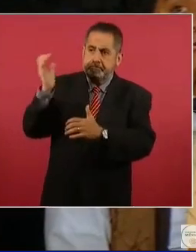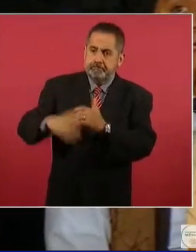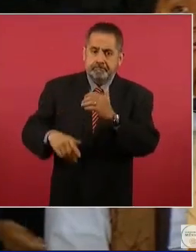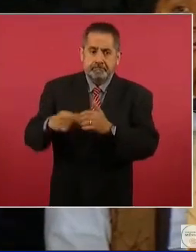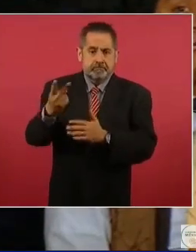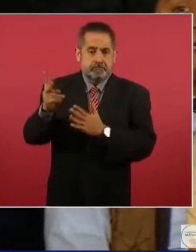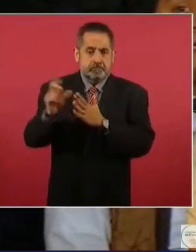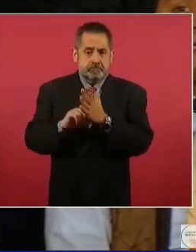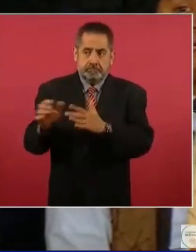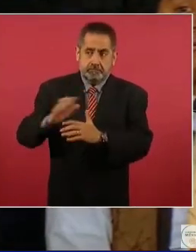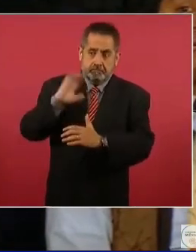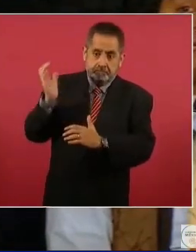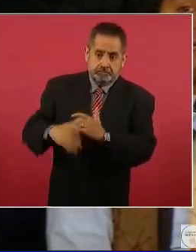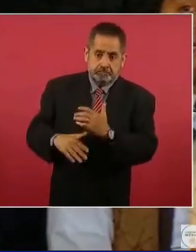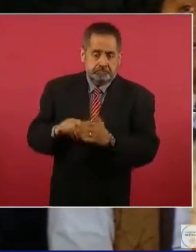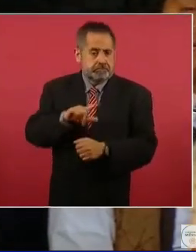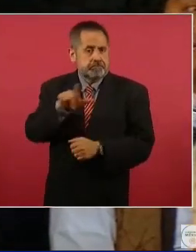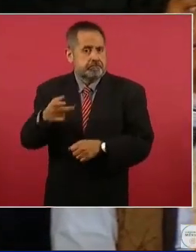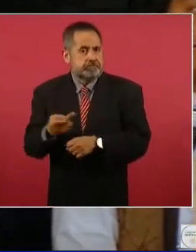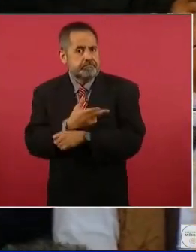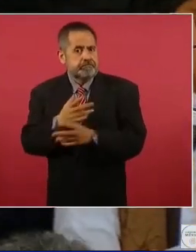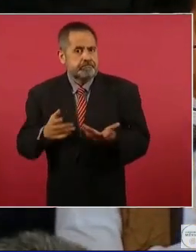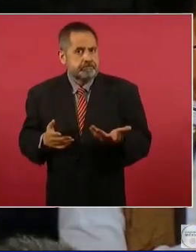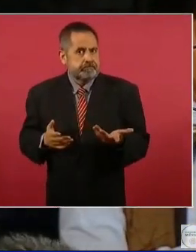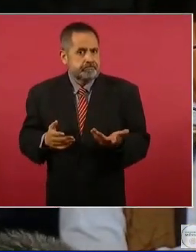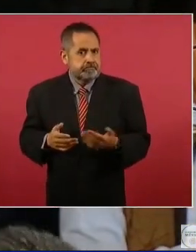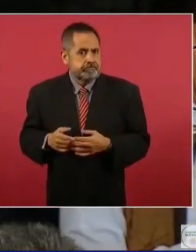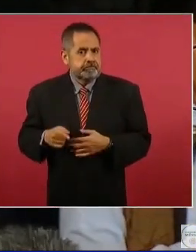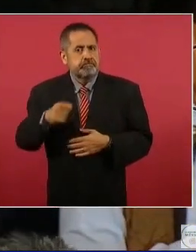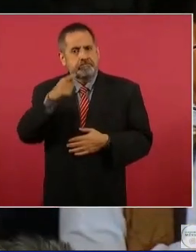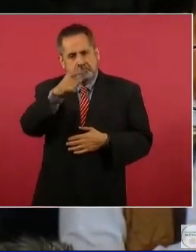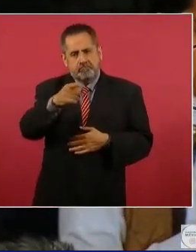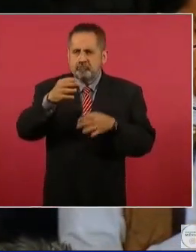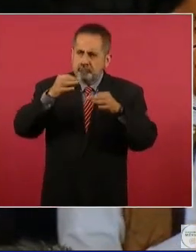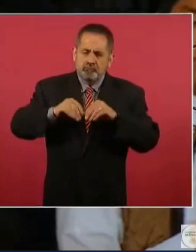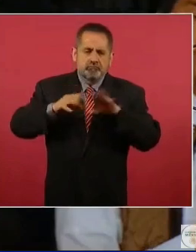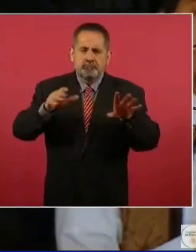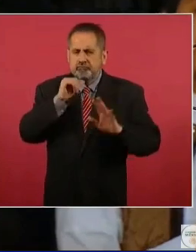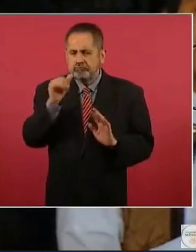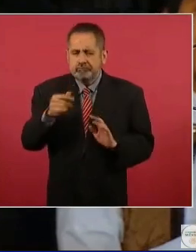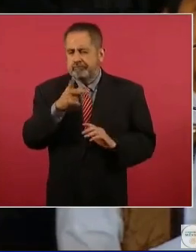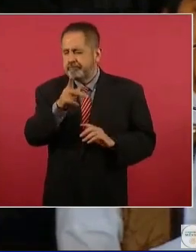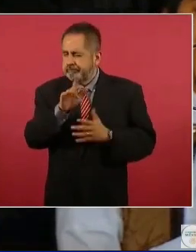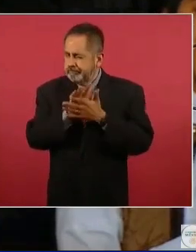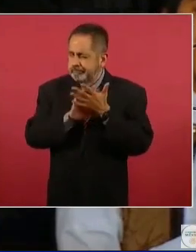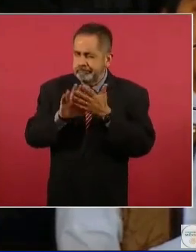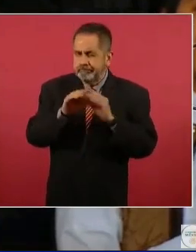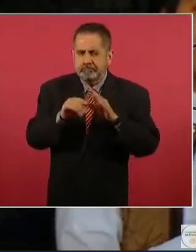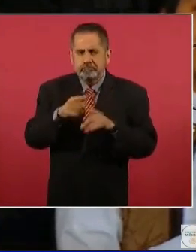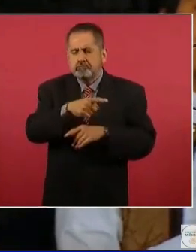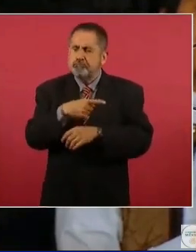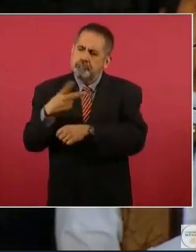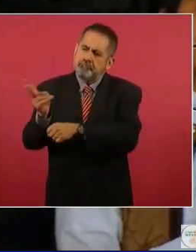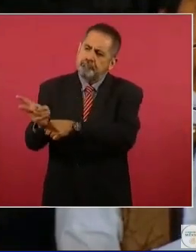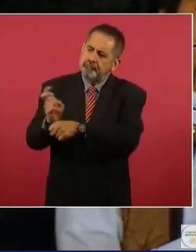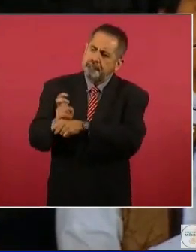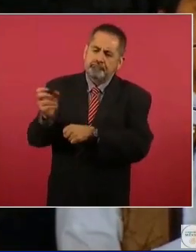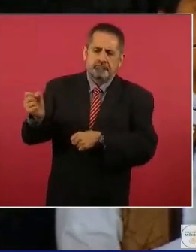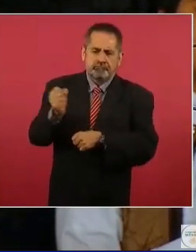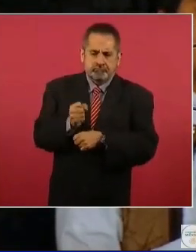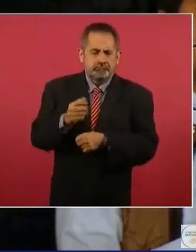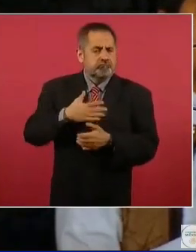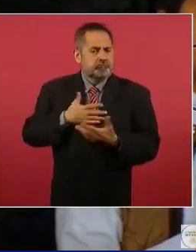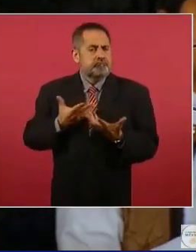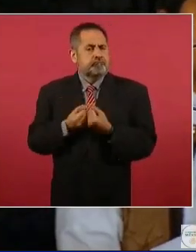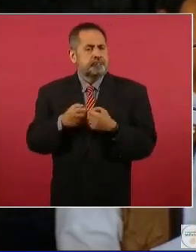será en un par de meses, sobre todo sabiendo que usted, aunque no lo ha hecho de manera formal, sí ha dejado entrever que lo invitaría para formar parte